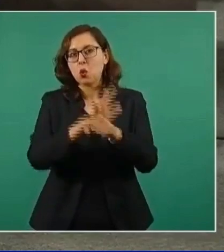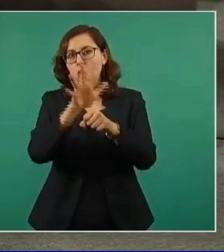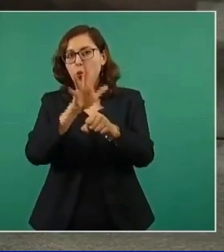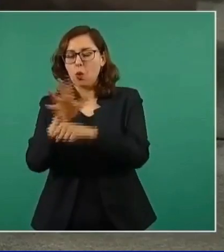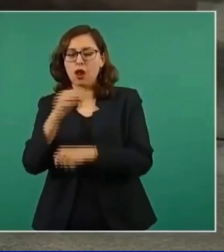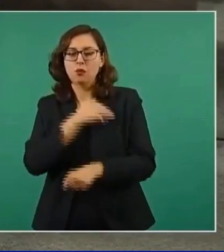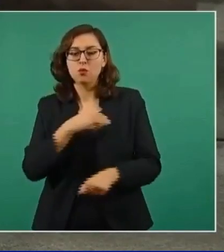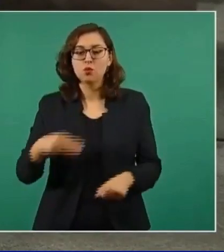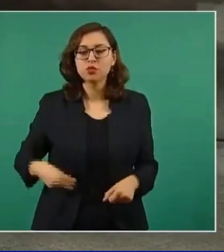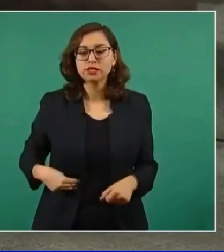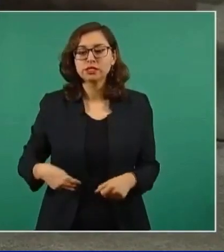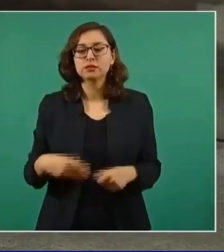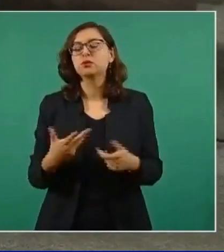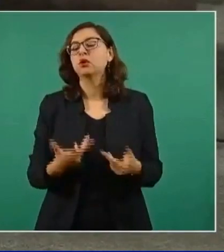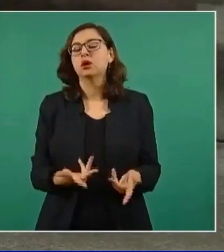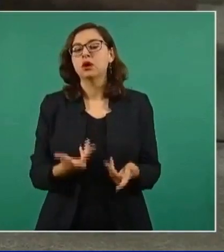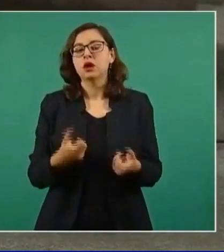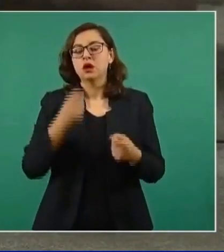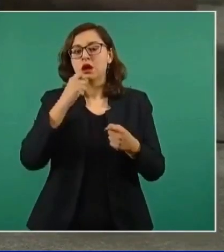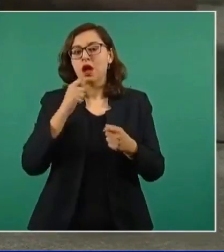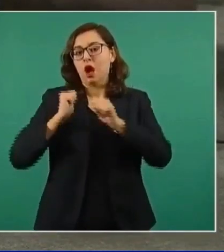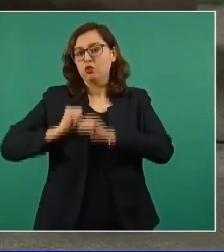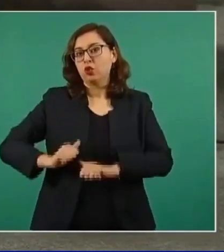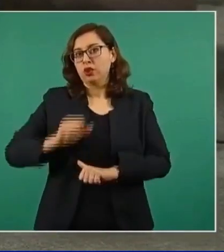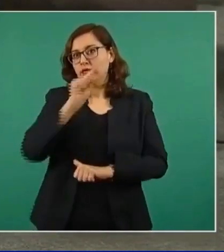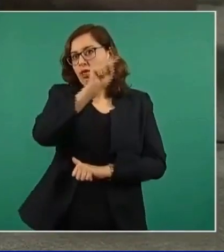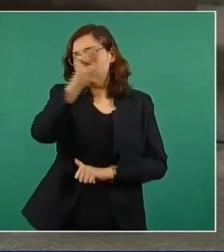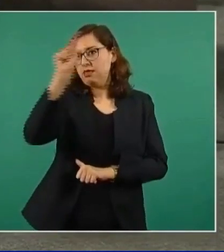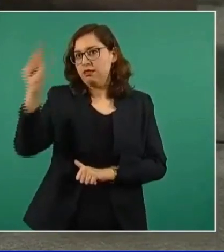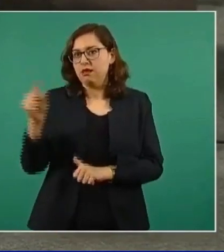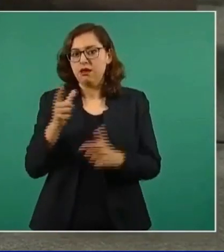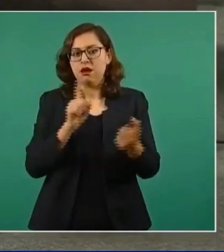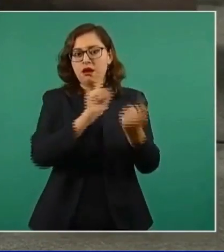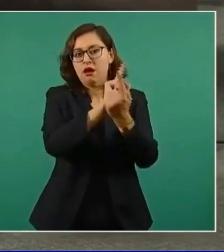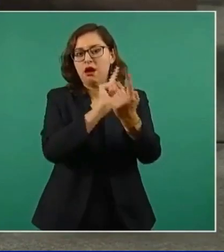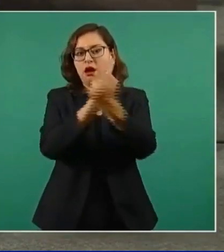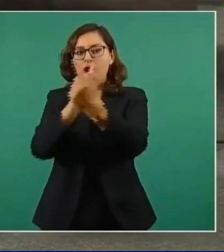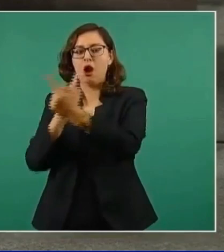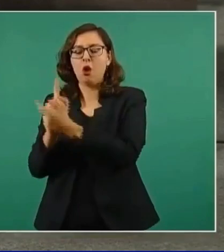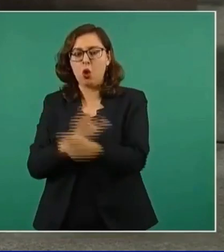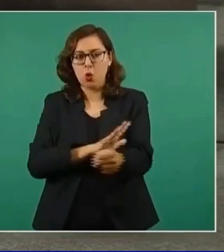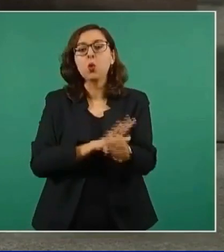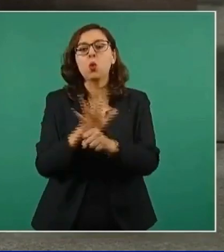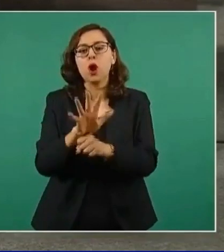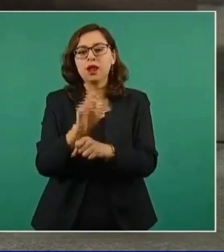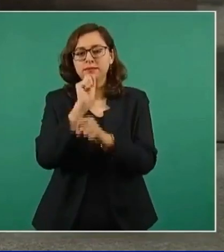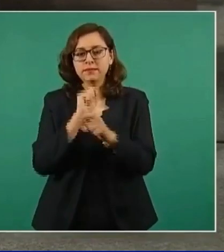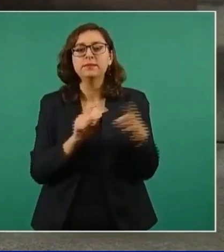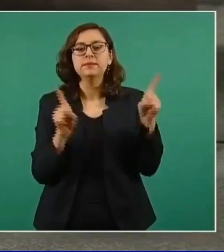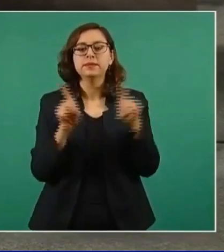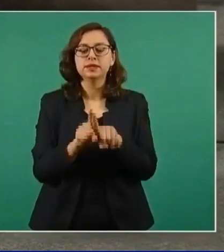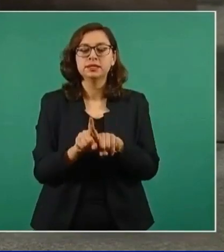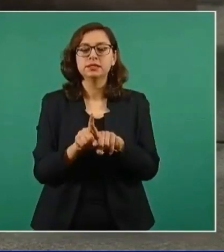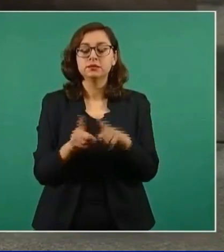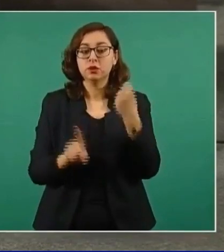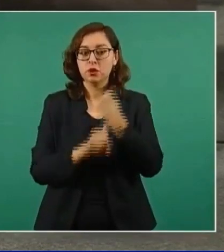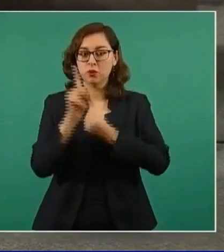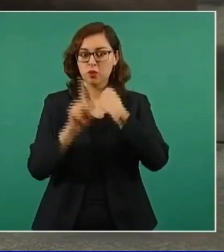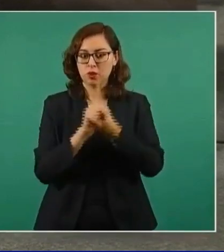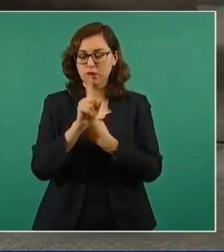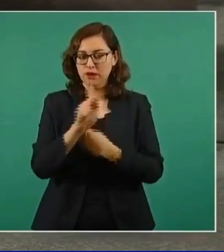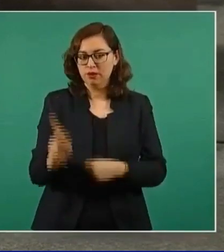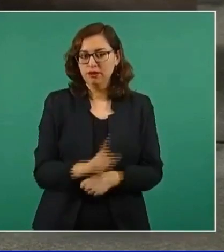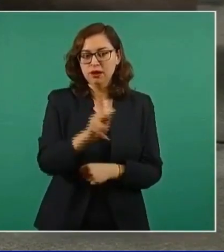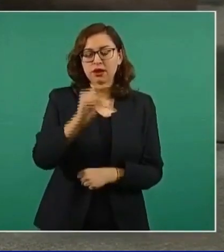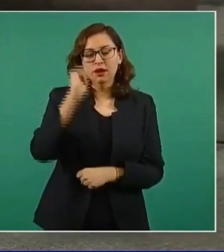del sur iría y con qué autoridades se va a reunir, si va a haber algo de la problemática. aquí también dijo que ayer se